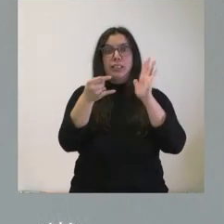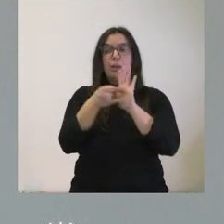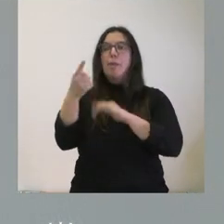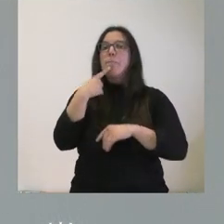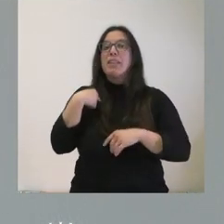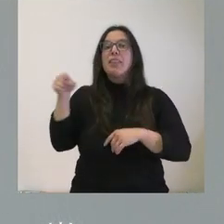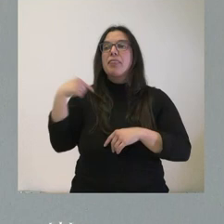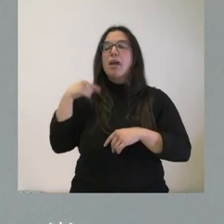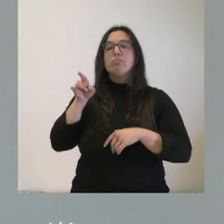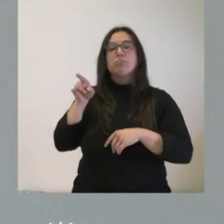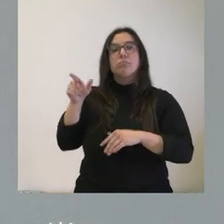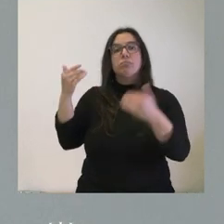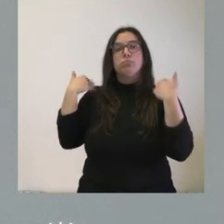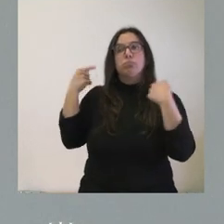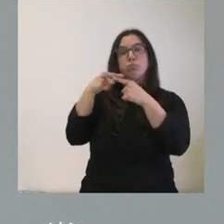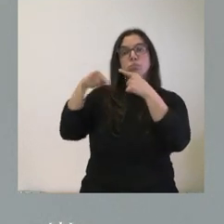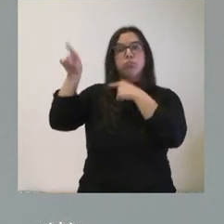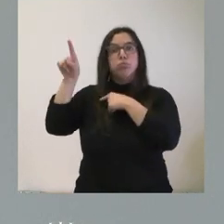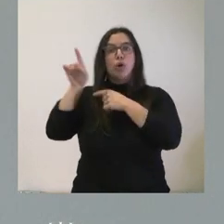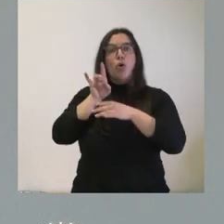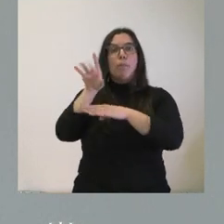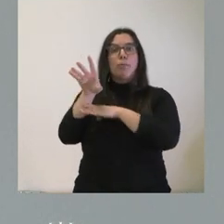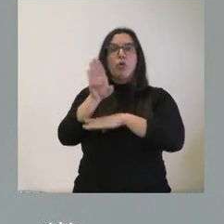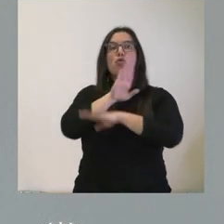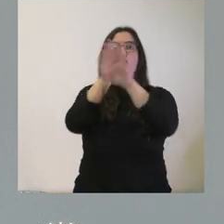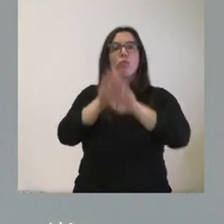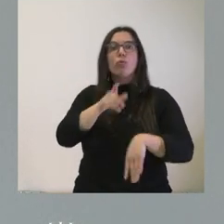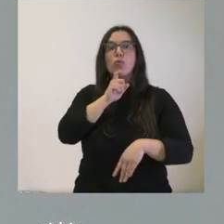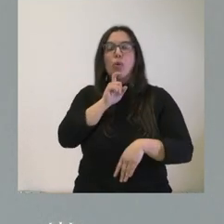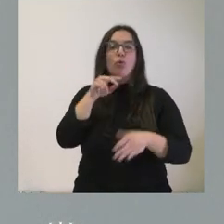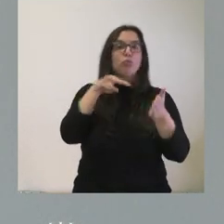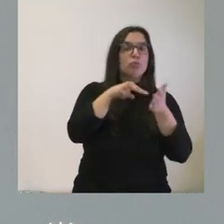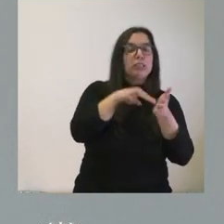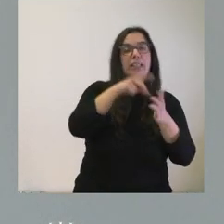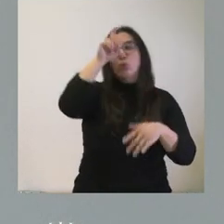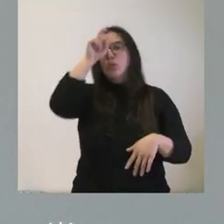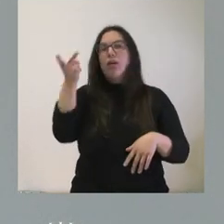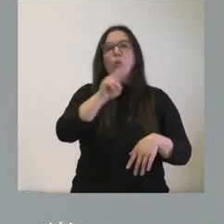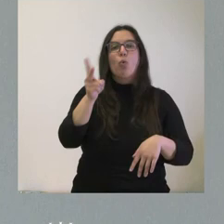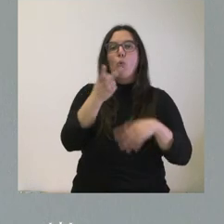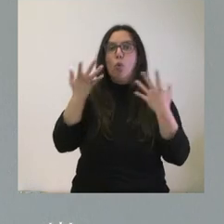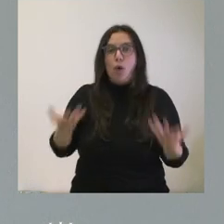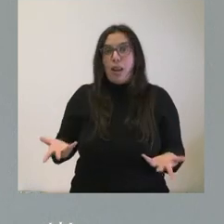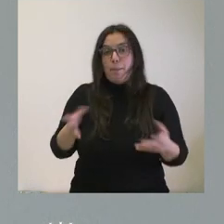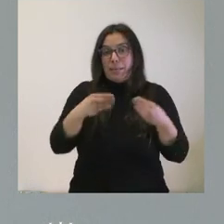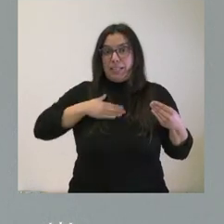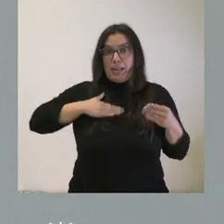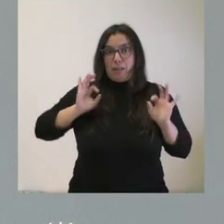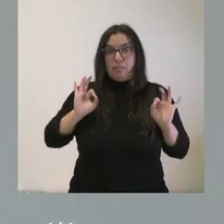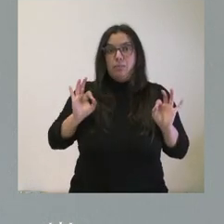cuál es el destino y la ubicación final, si es en Siria o en Turquía, de este material